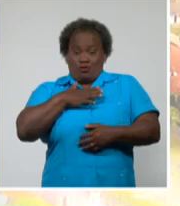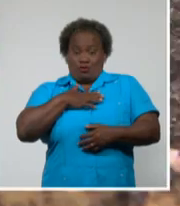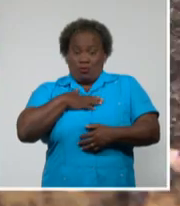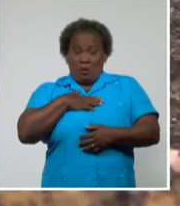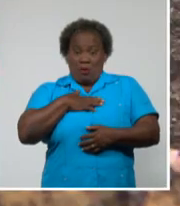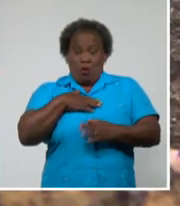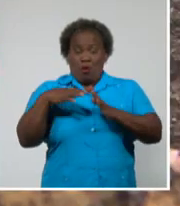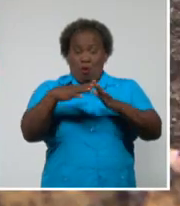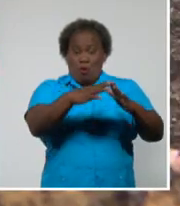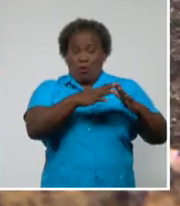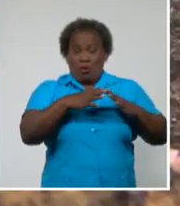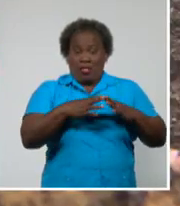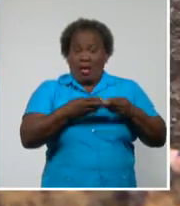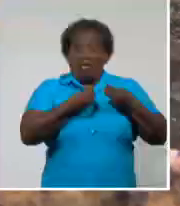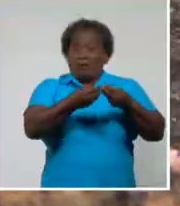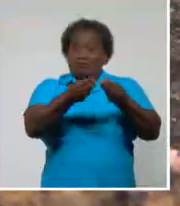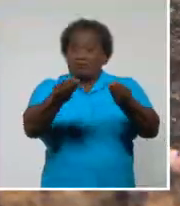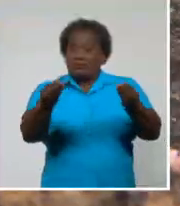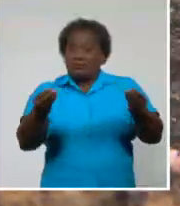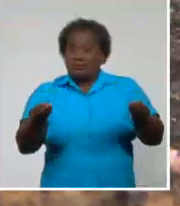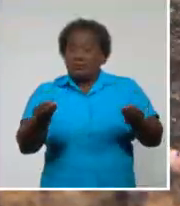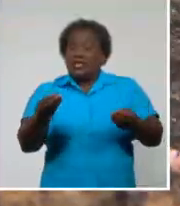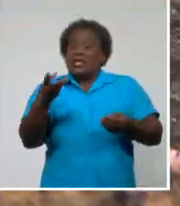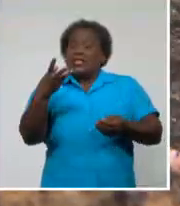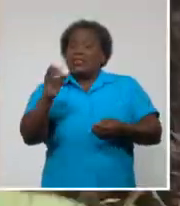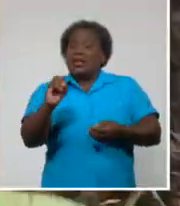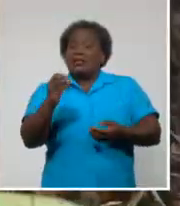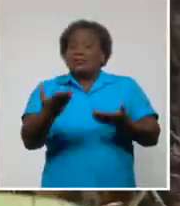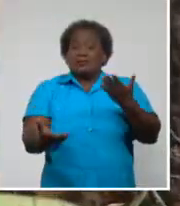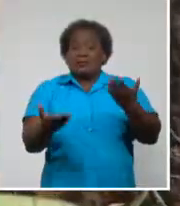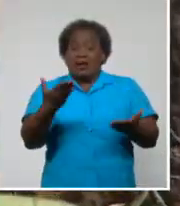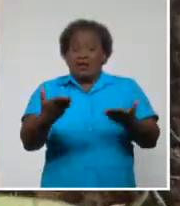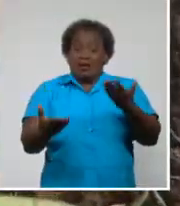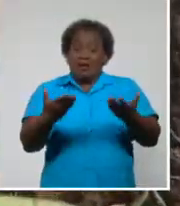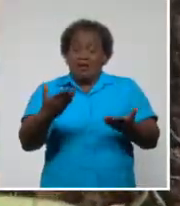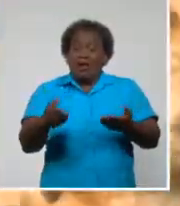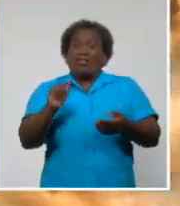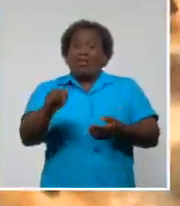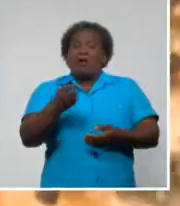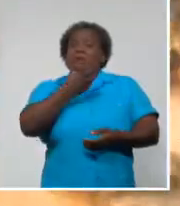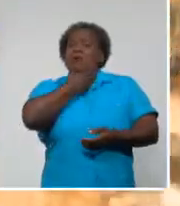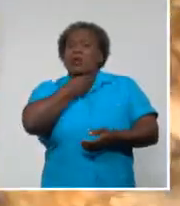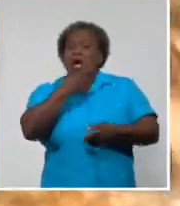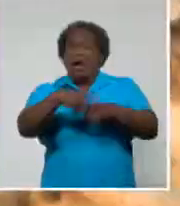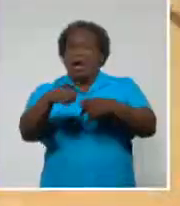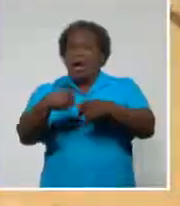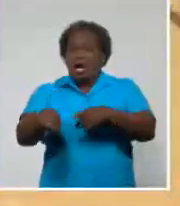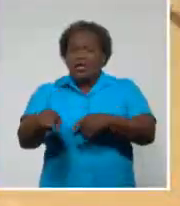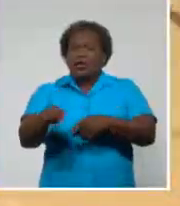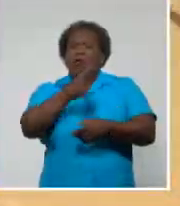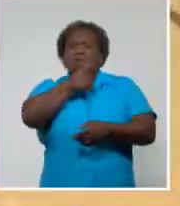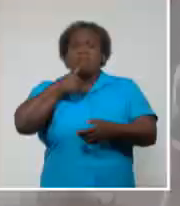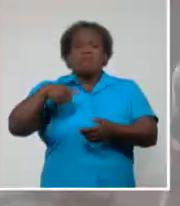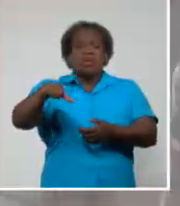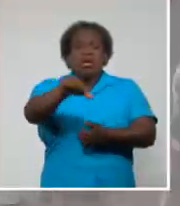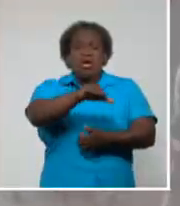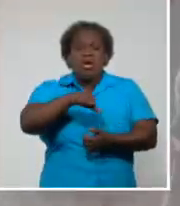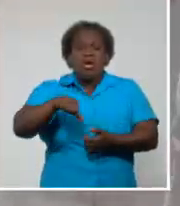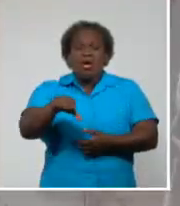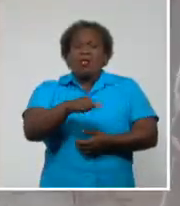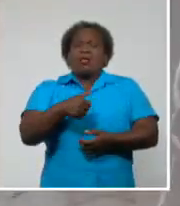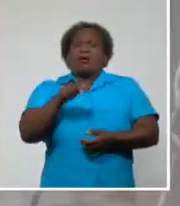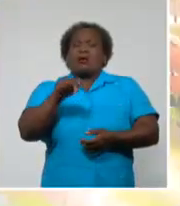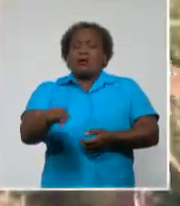para alcanzar las 30 libras de vianda por consumidores y la apicultura popular y recuperar la